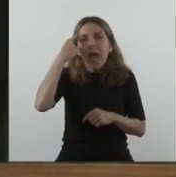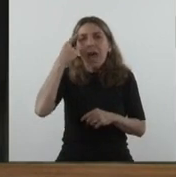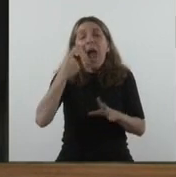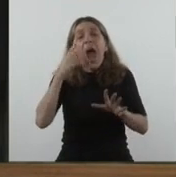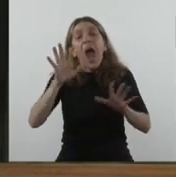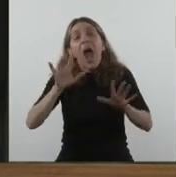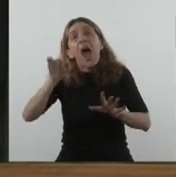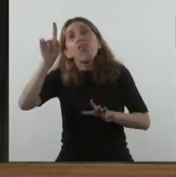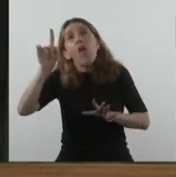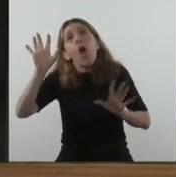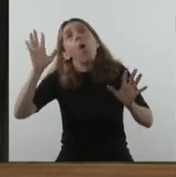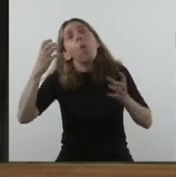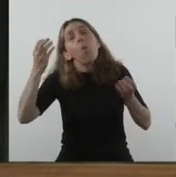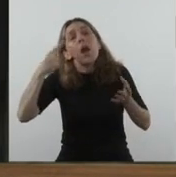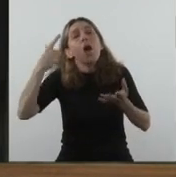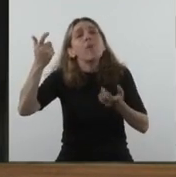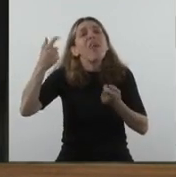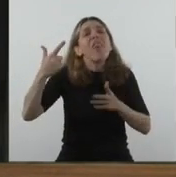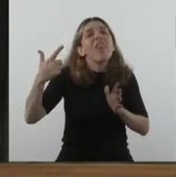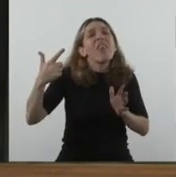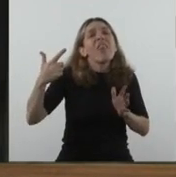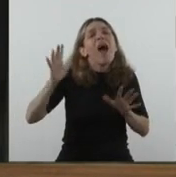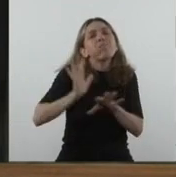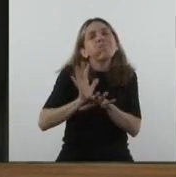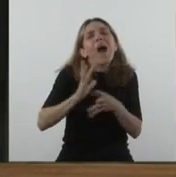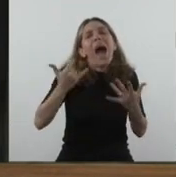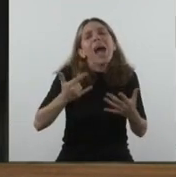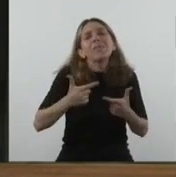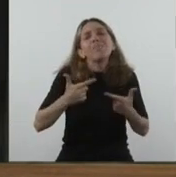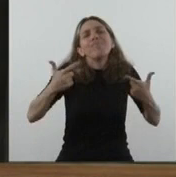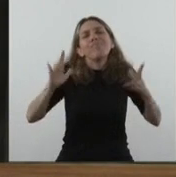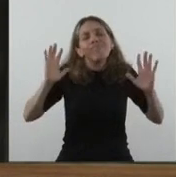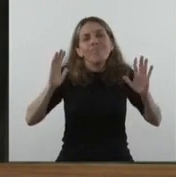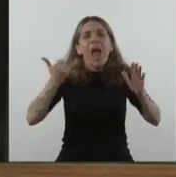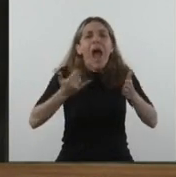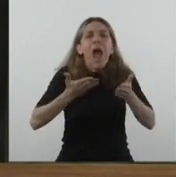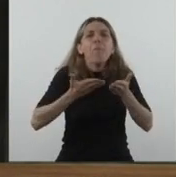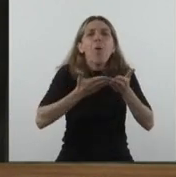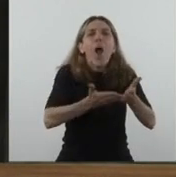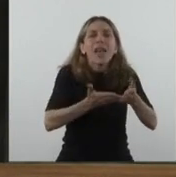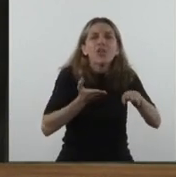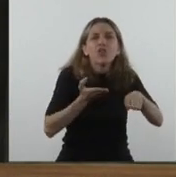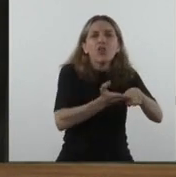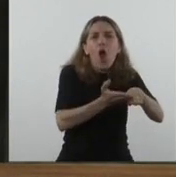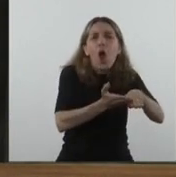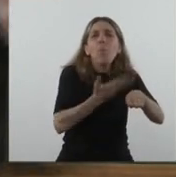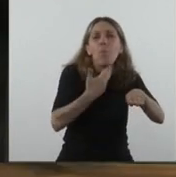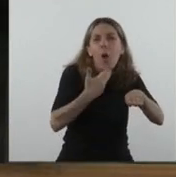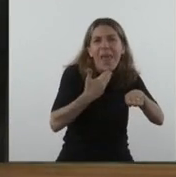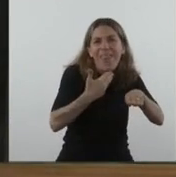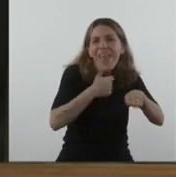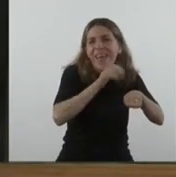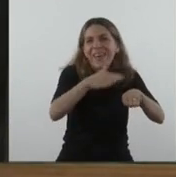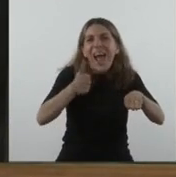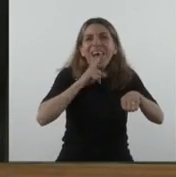privilegiado por tener el puerto que da el Atlántico y permite sacar mercaderías de la Argentina y otros los ha